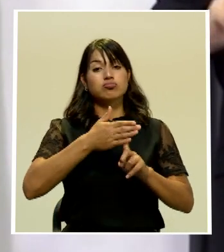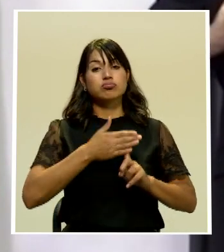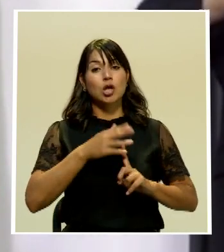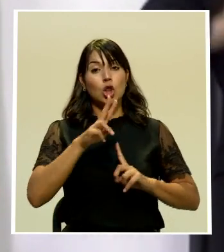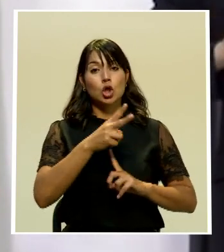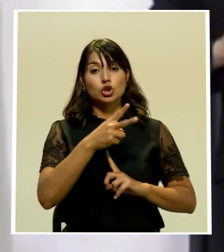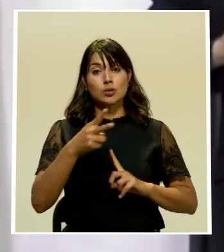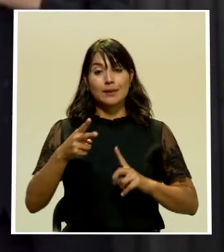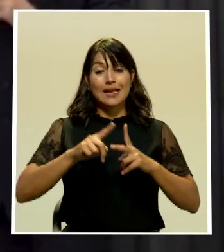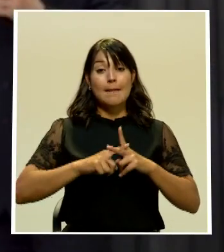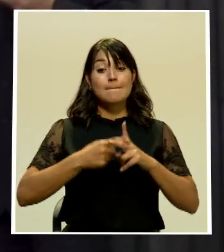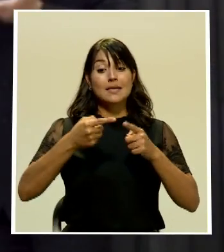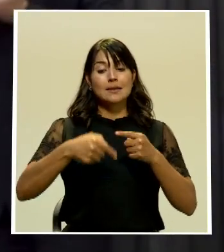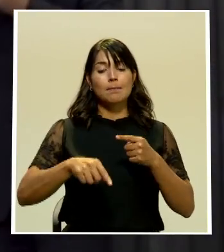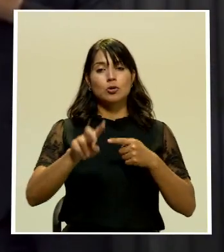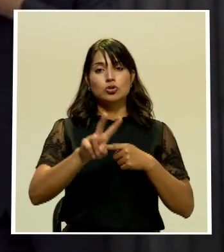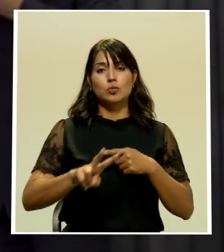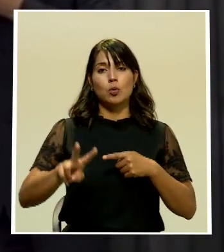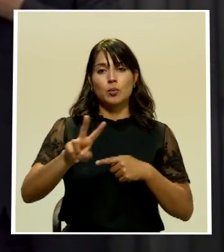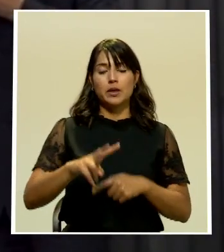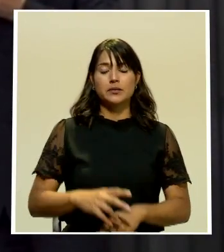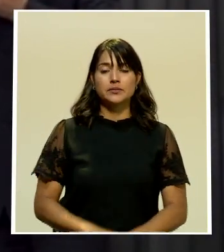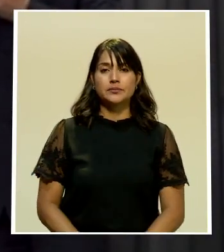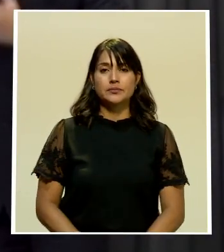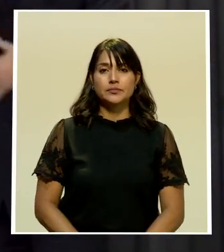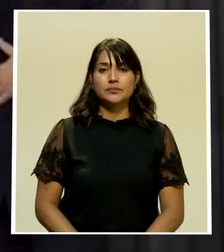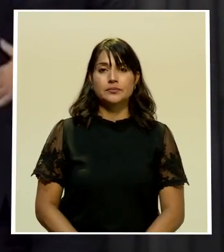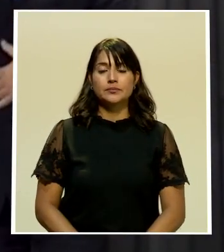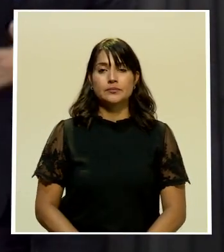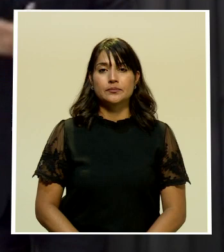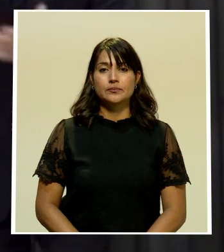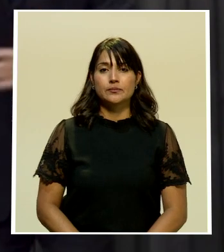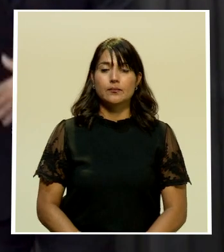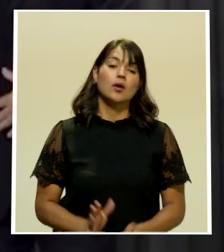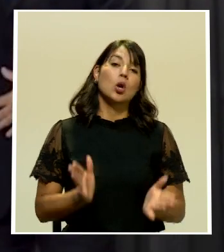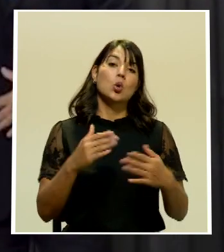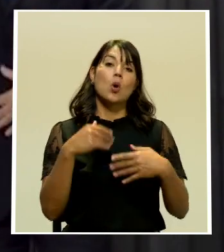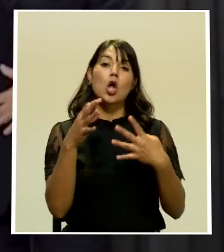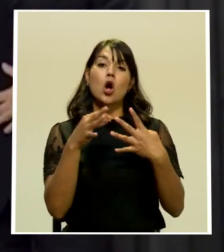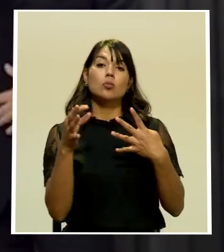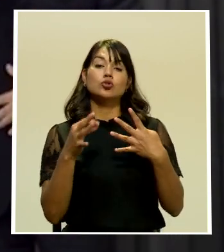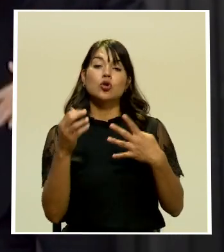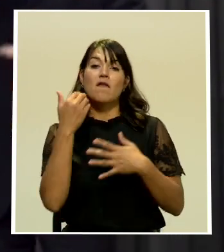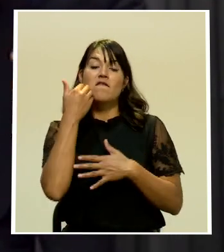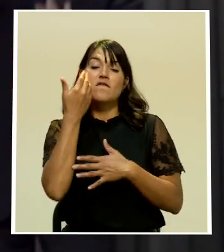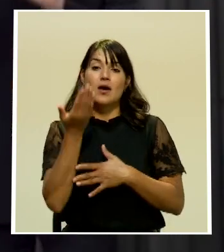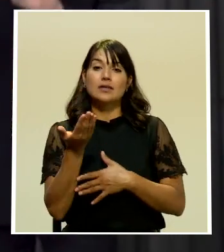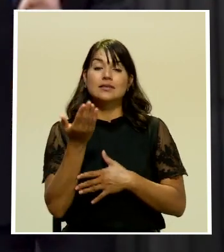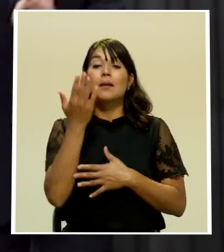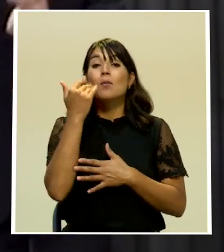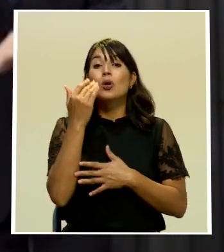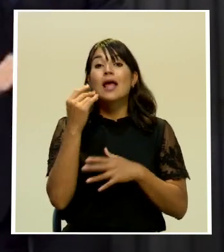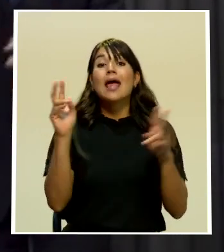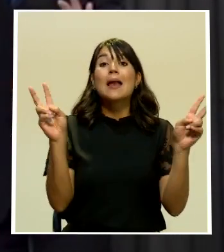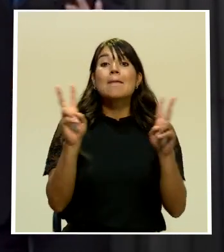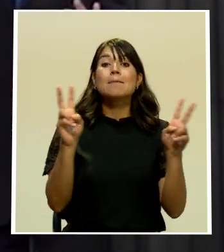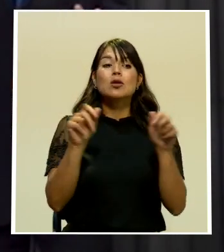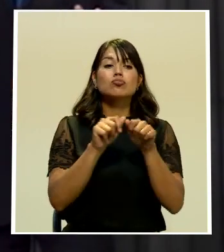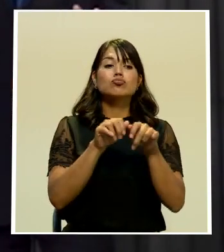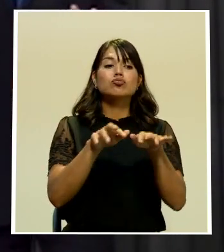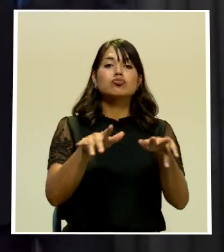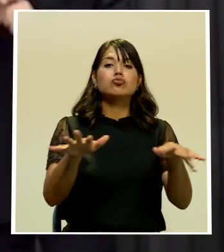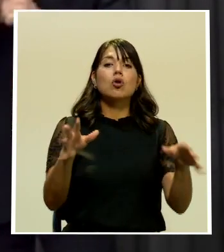partir del viernes no hay opciones fáciles frente a nosotros ya que el virus se propaga